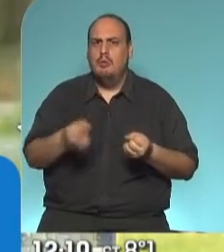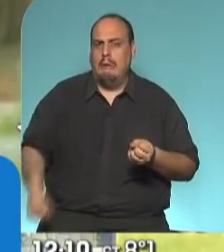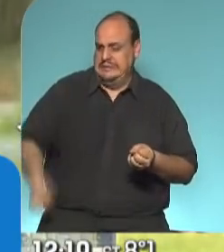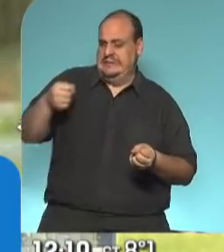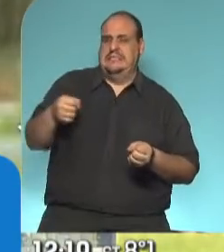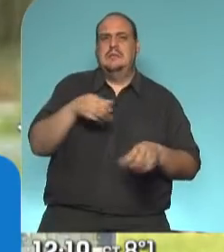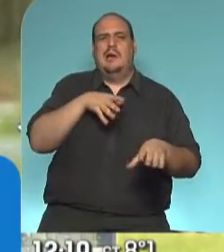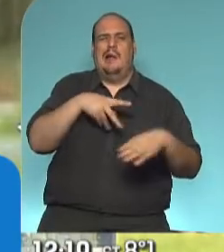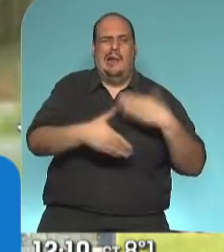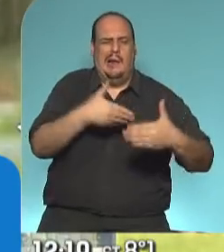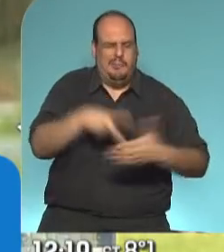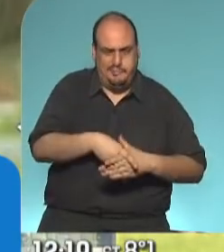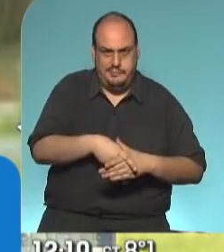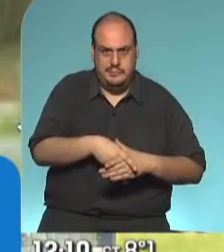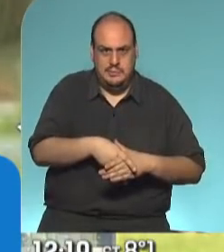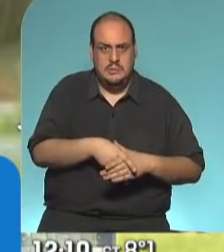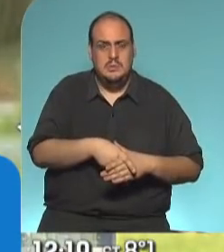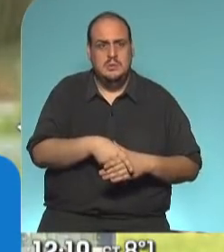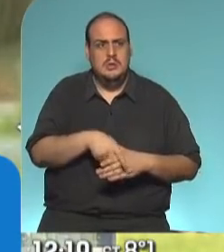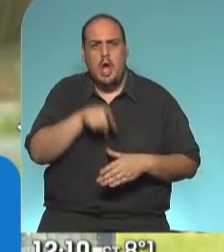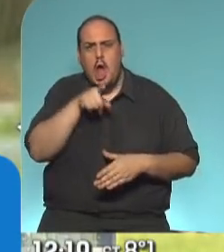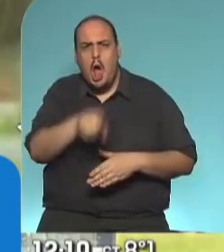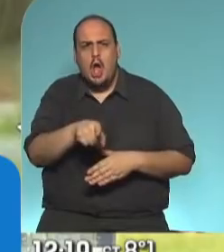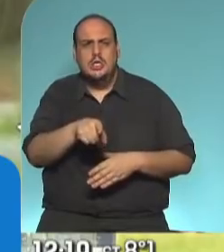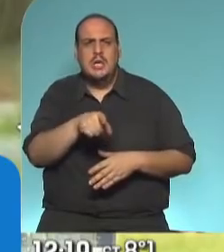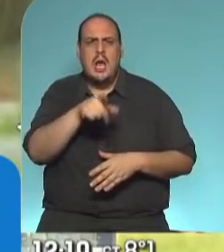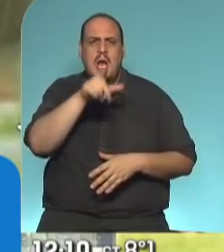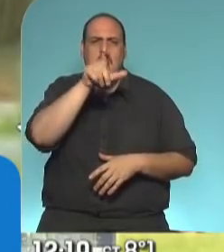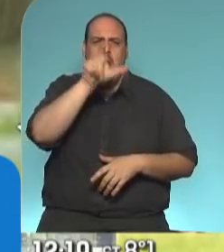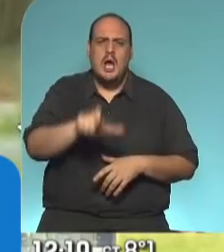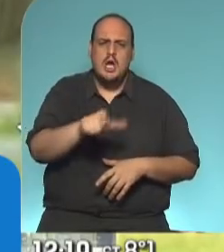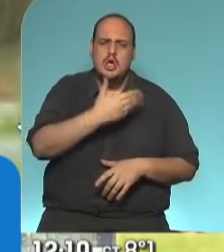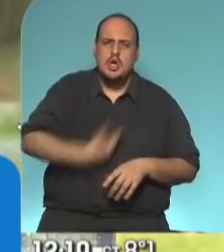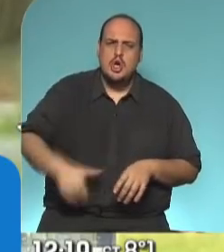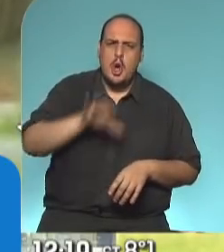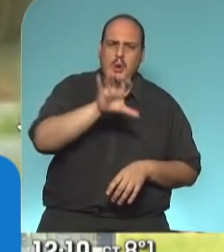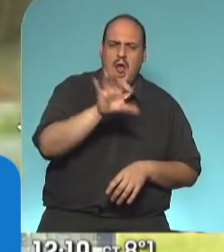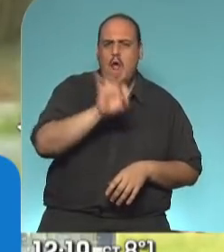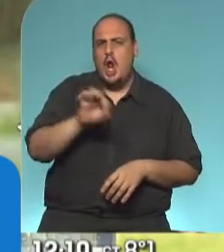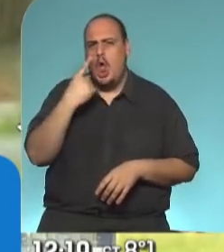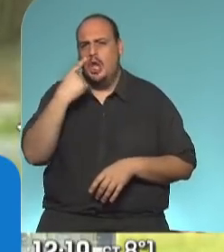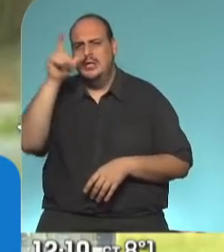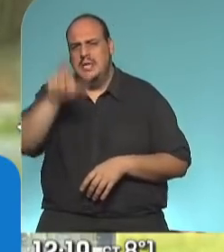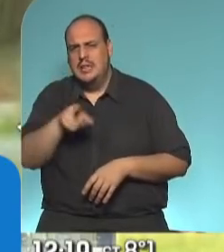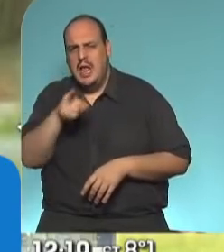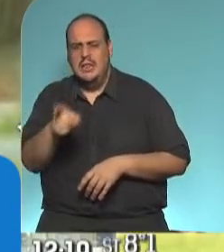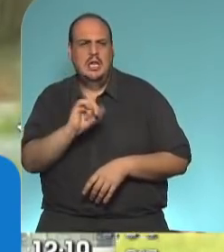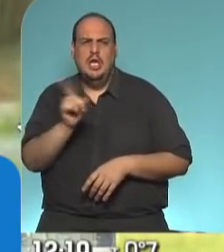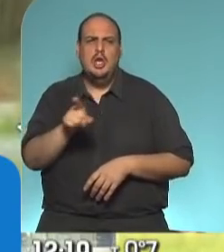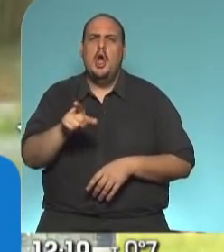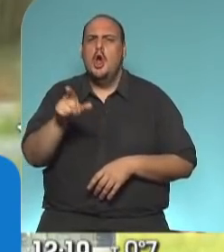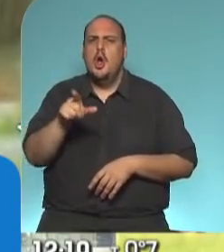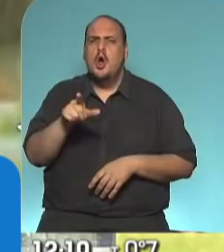no a gobernadores o a intendentes, sino que perjudicó poblaciones enteras. Es el caso de la provincia de Chaco,